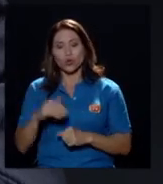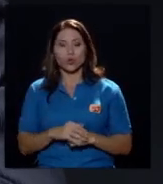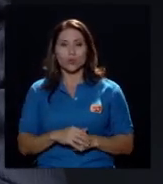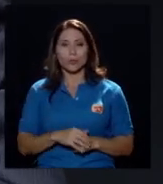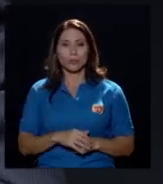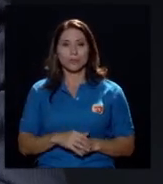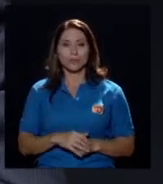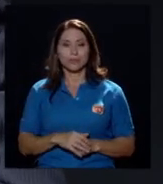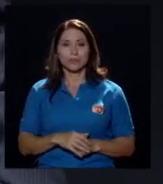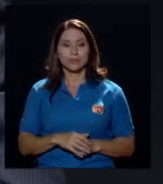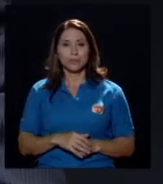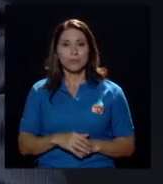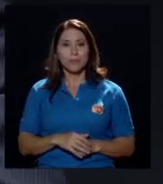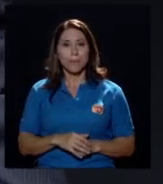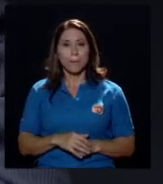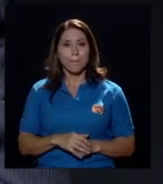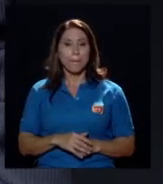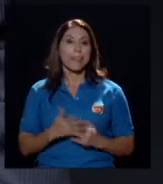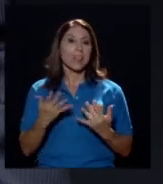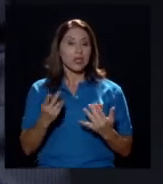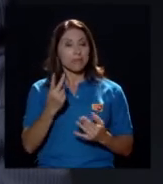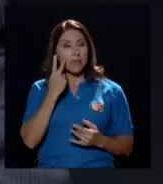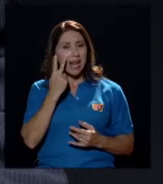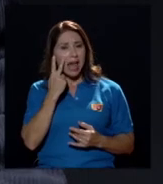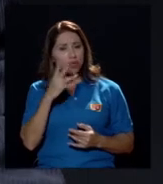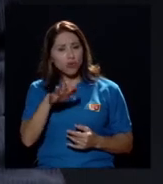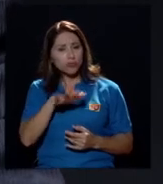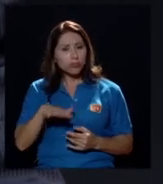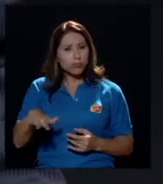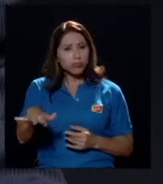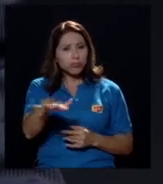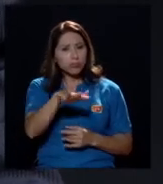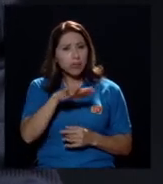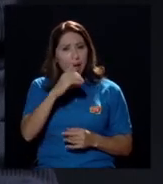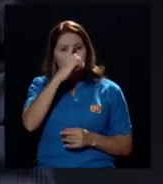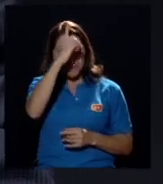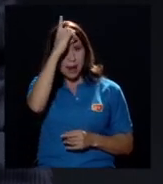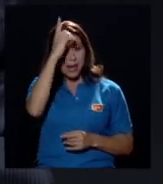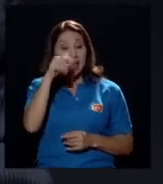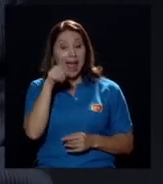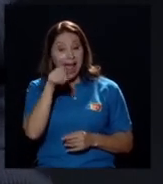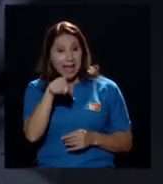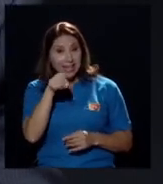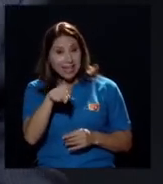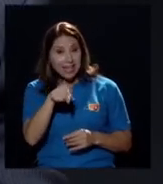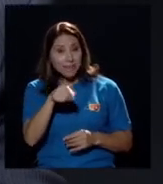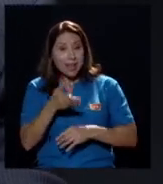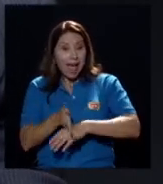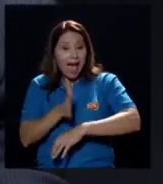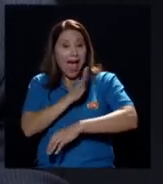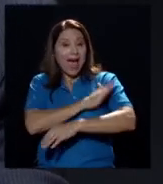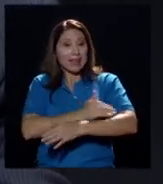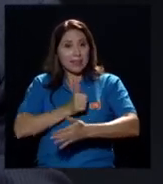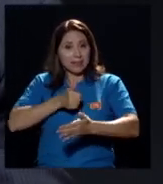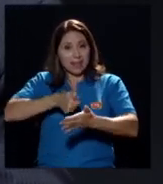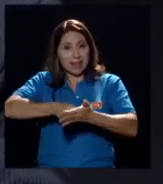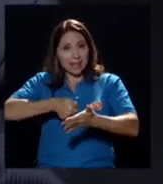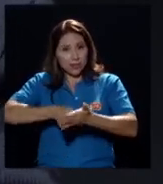dentro de Alemania en Alemania las encuestas antes de las elecciones